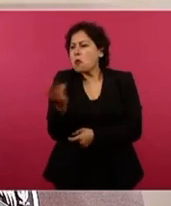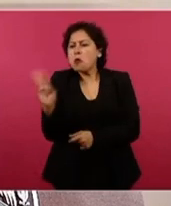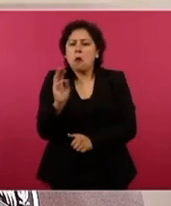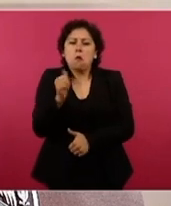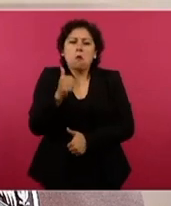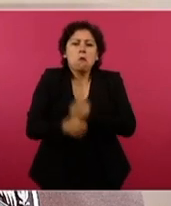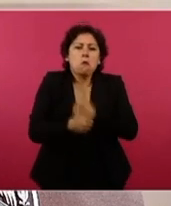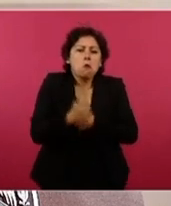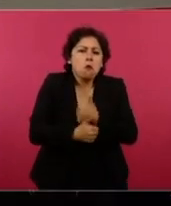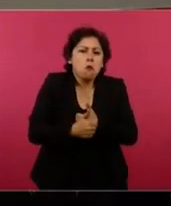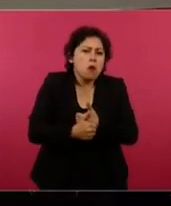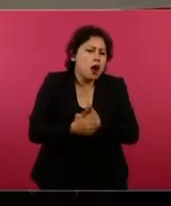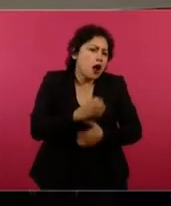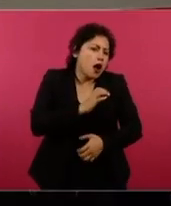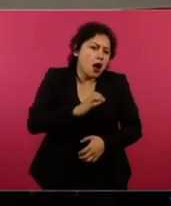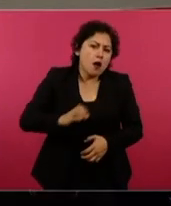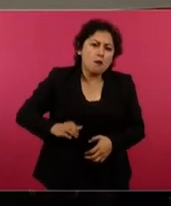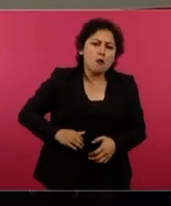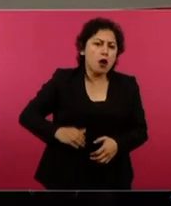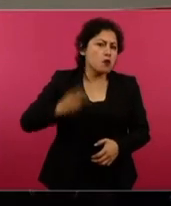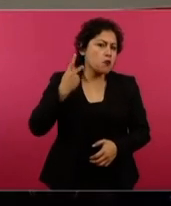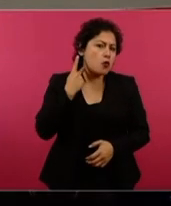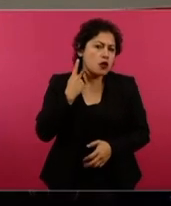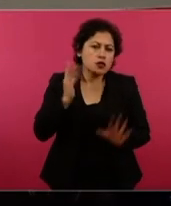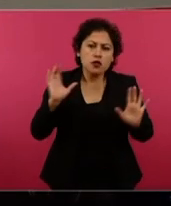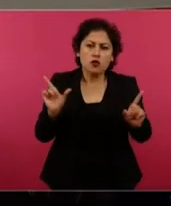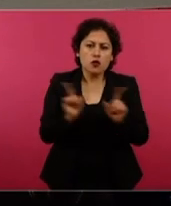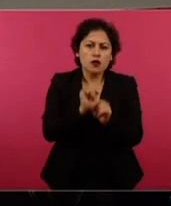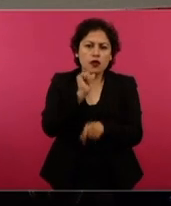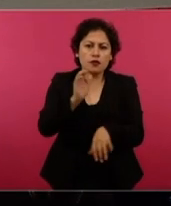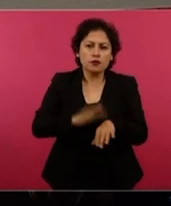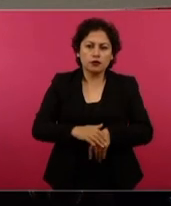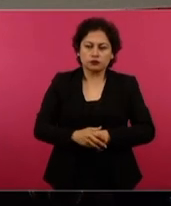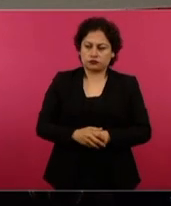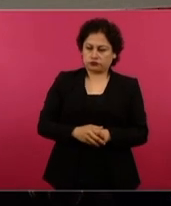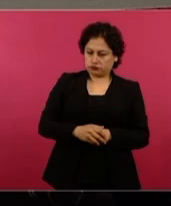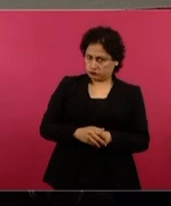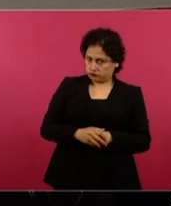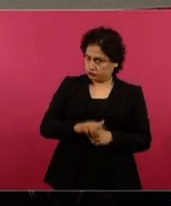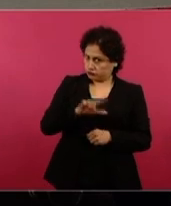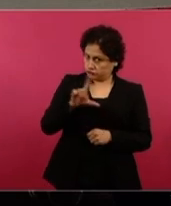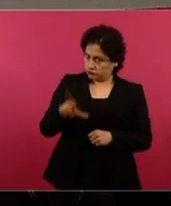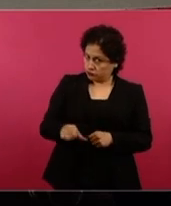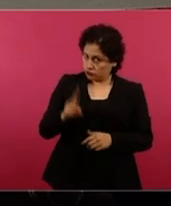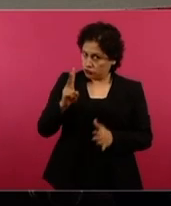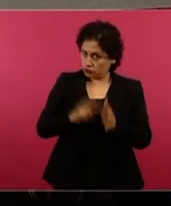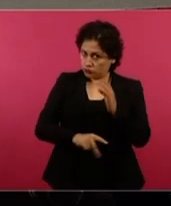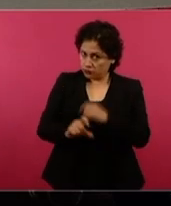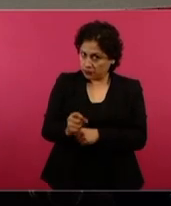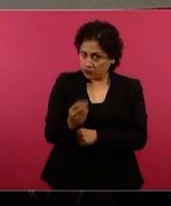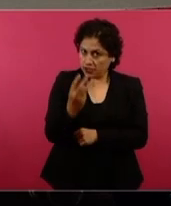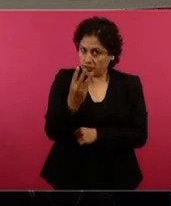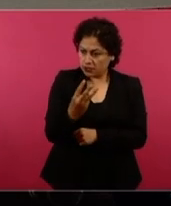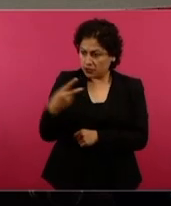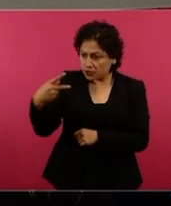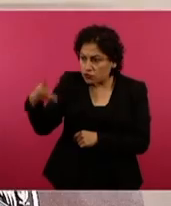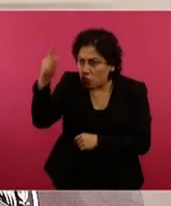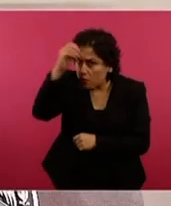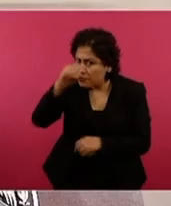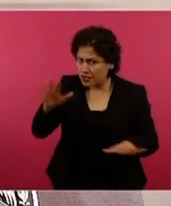debate político. Algo muy distinto sucedió en 2023 cuando el tribunal cambió su criterio,